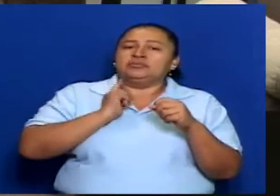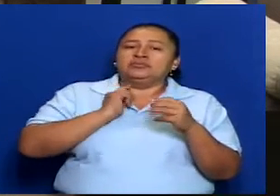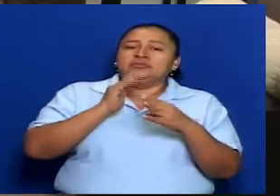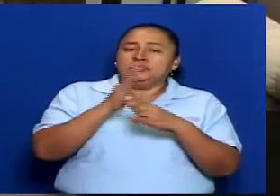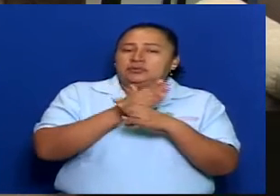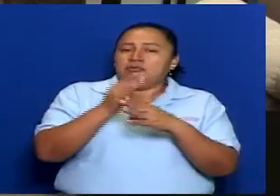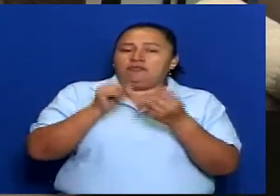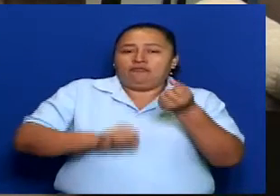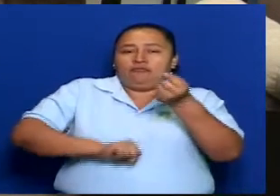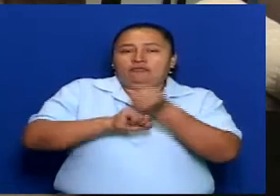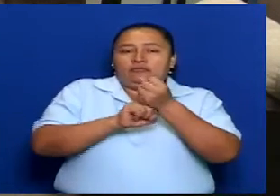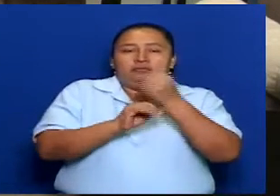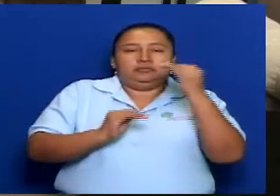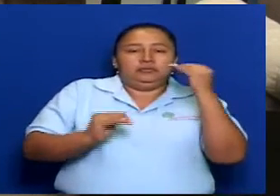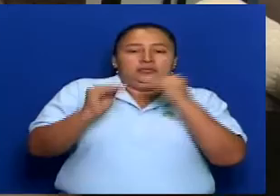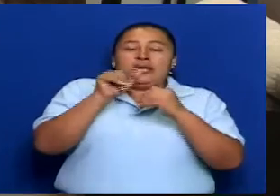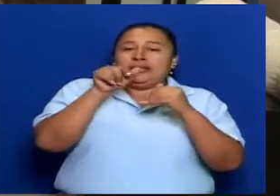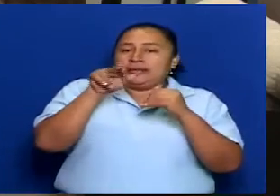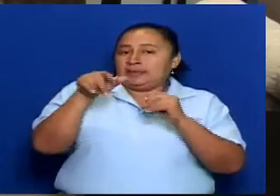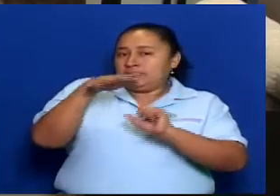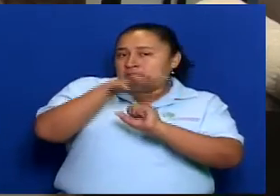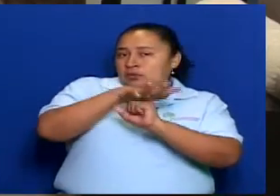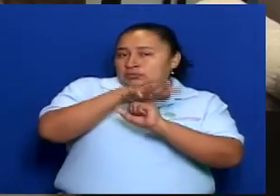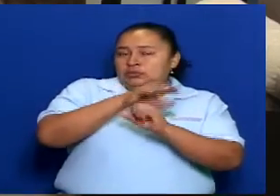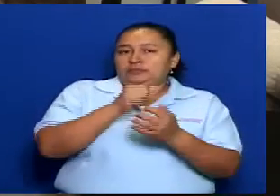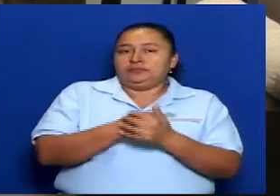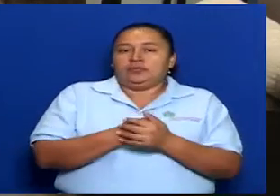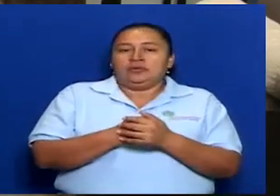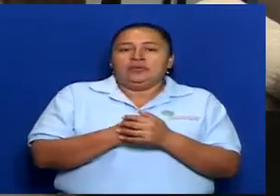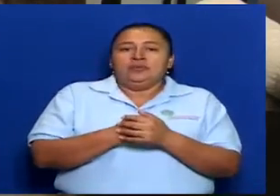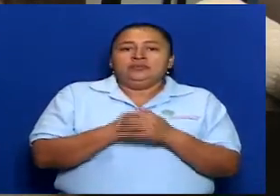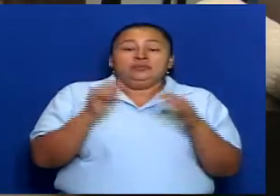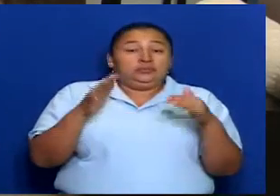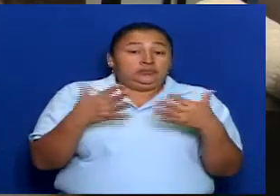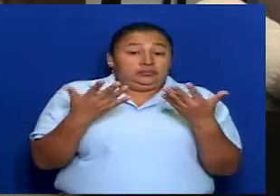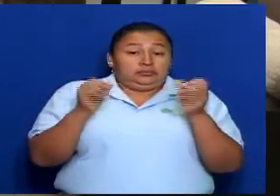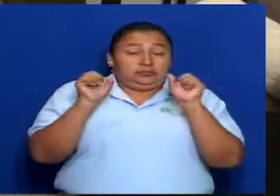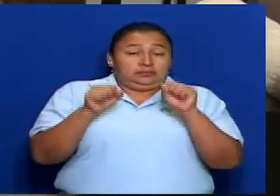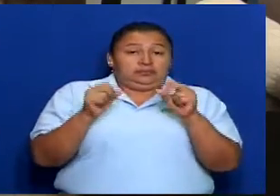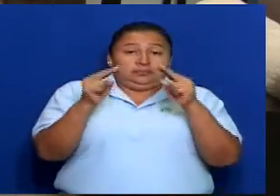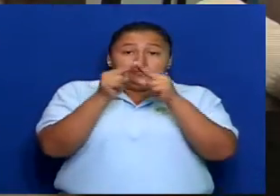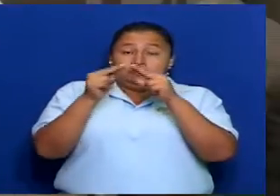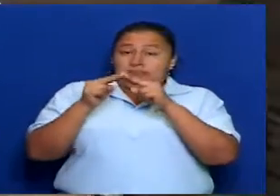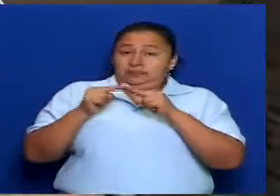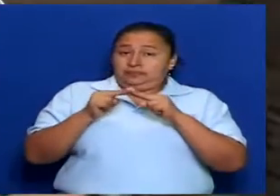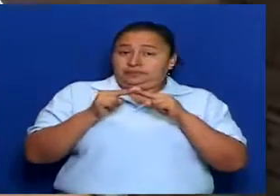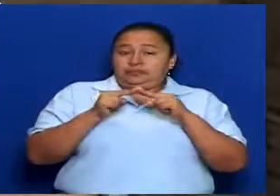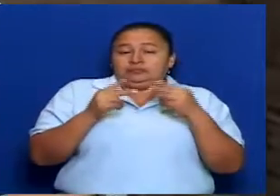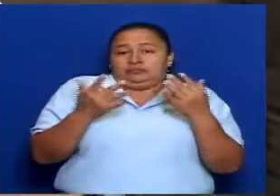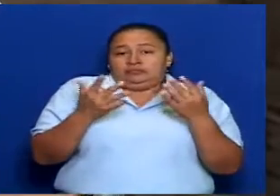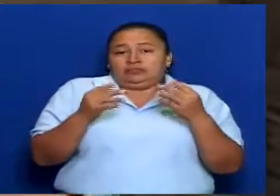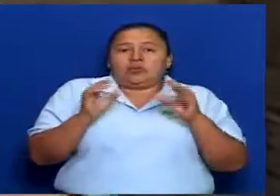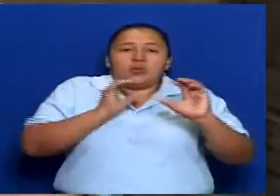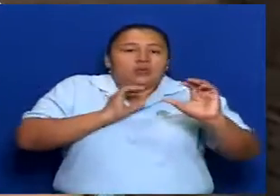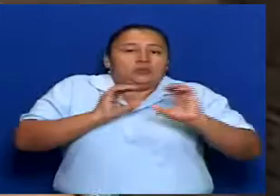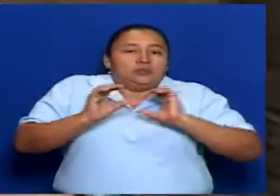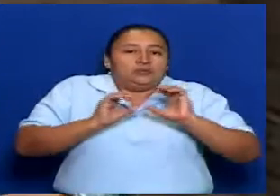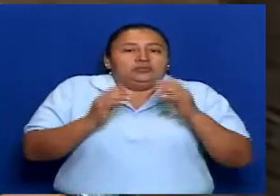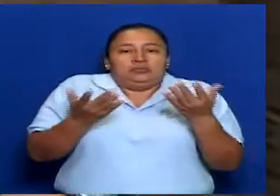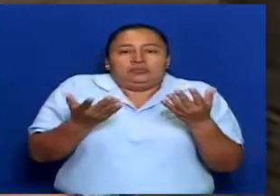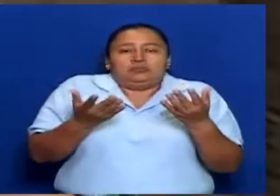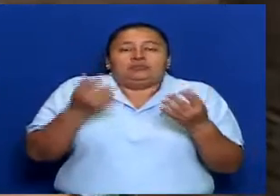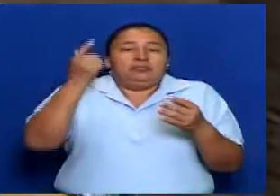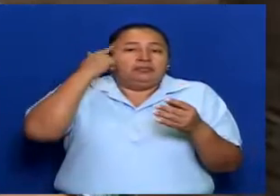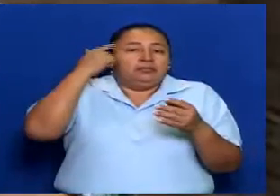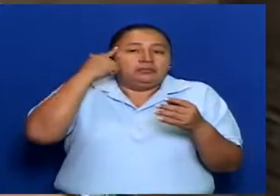más a través de esta misma comisión. Entonces, para poder estar siempre en contacto, en comunicación, entonces